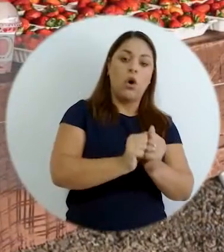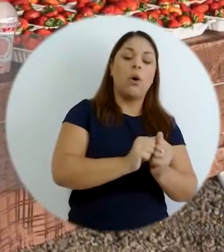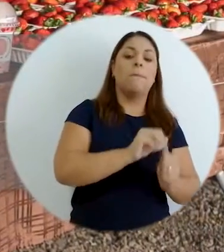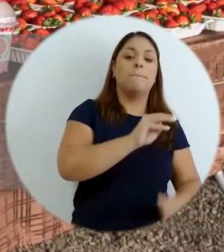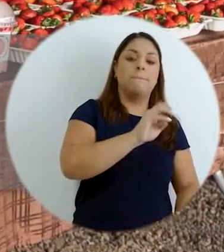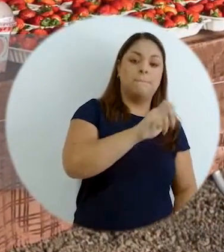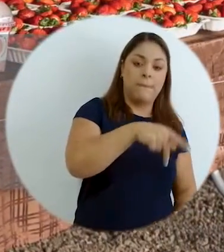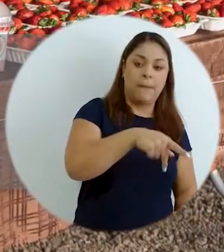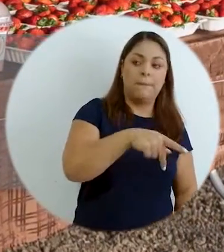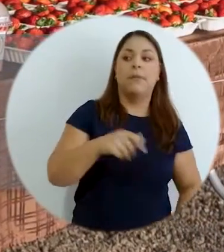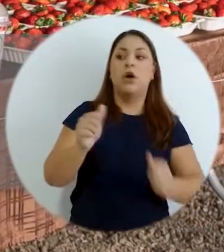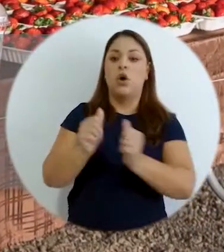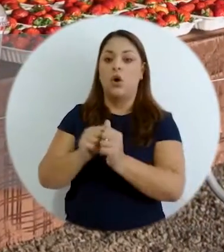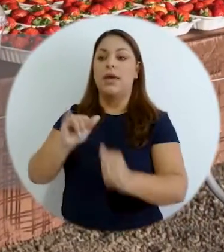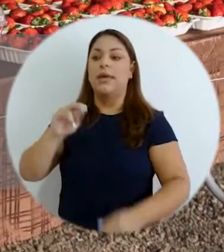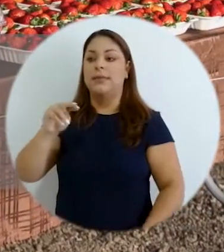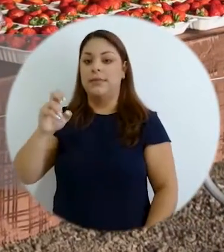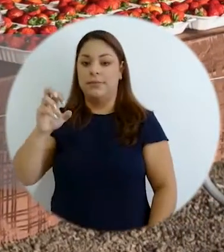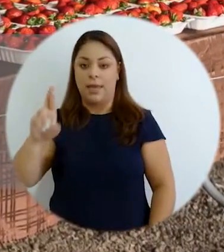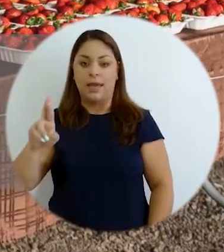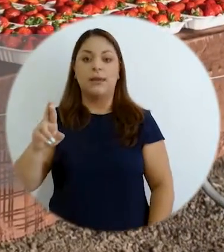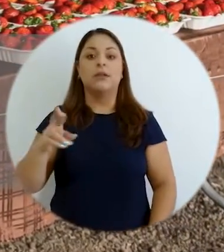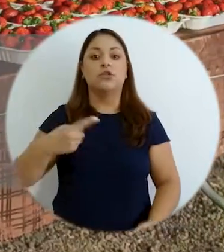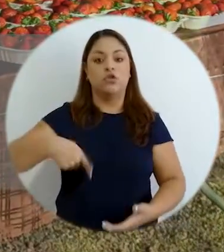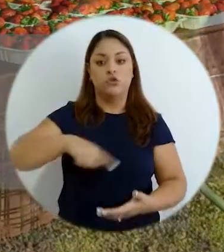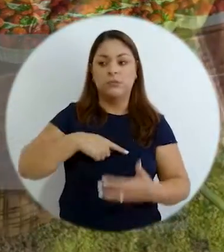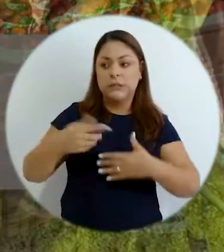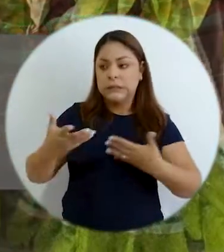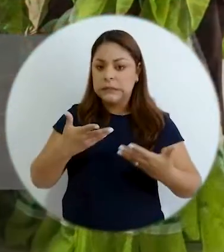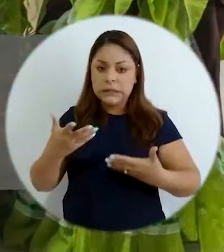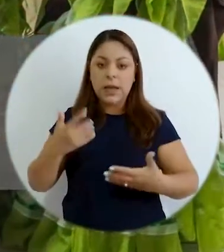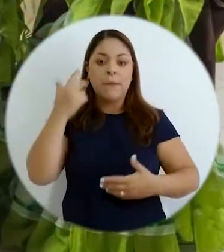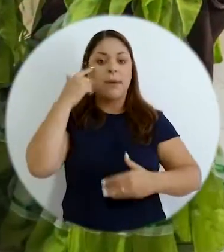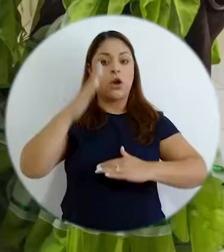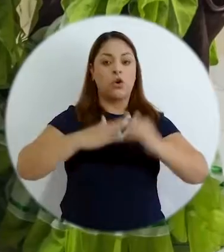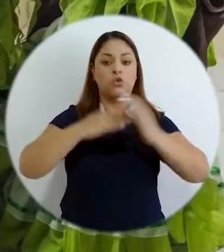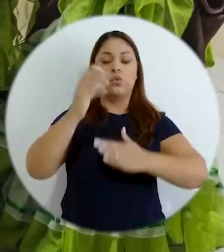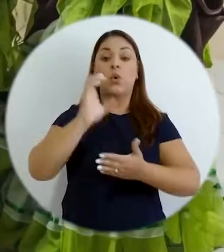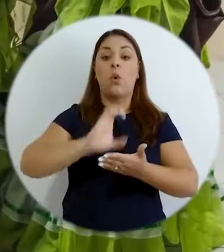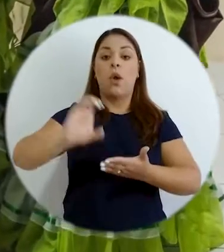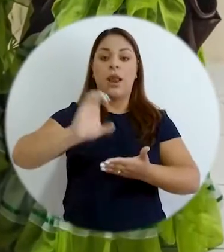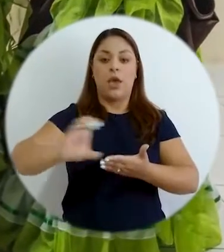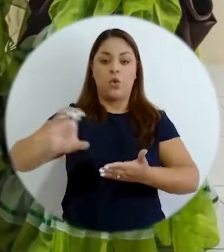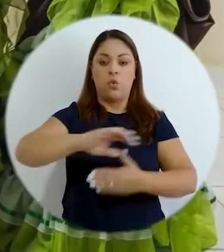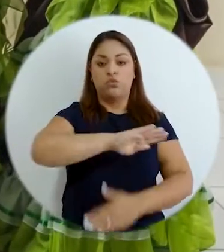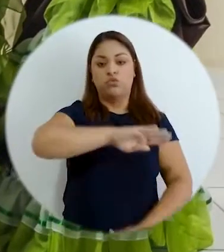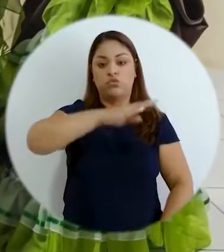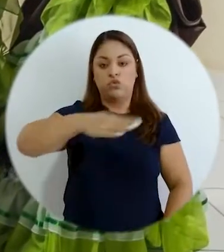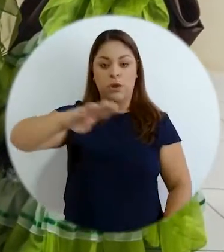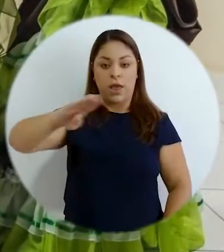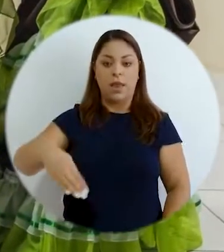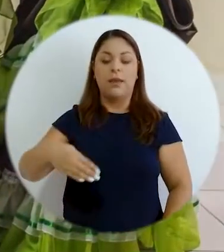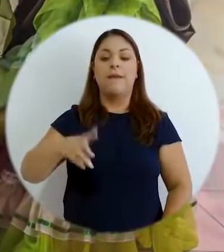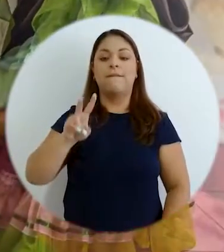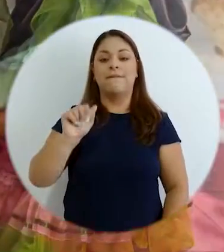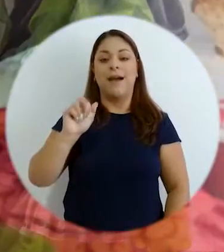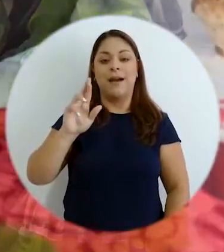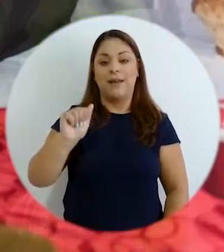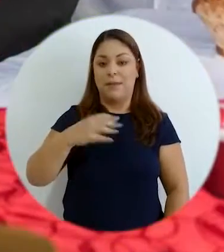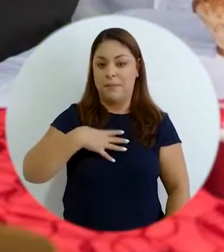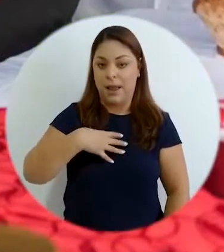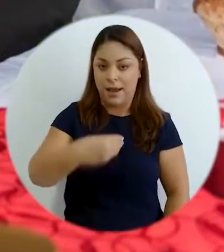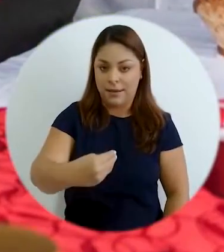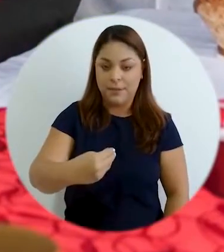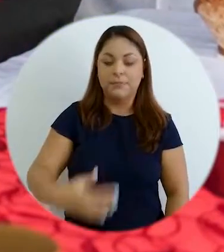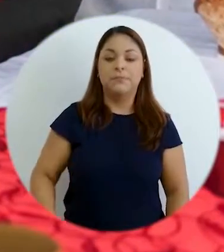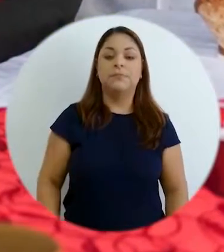y con el MEP estamos coordinando para la compra y construcción del colegio Vara Blanca colegio rural ya la